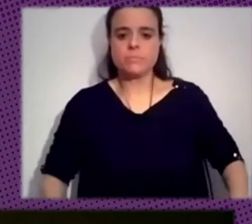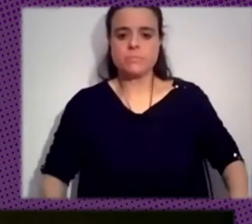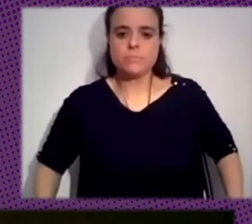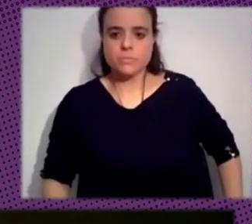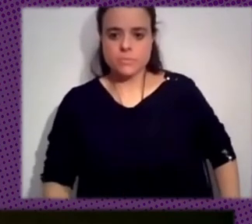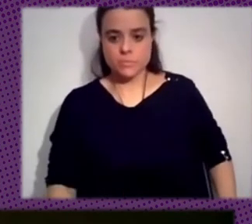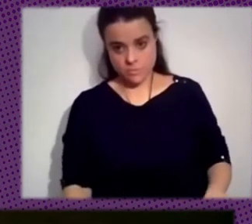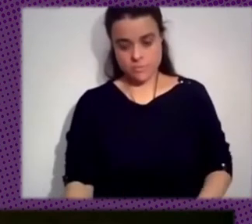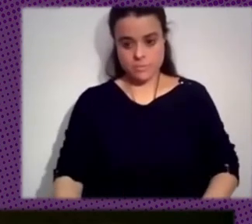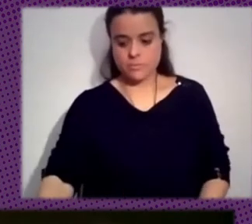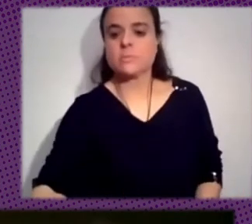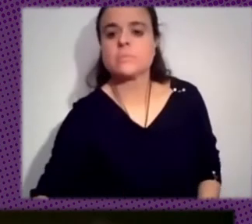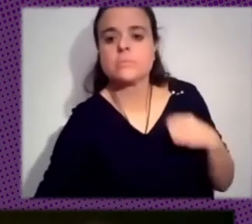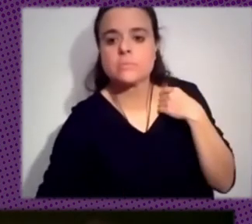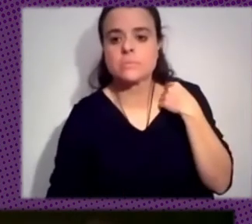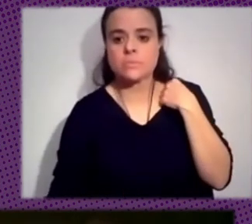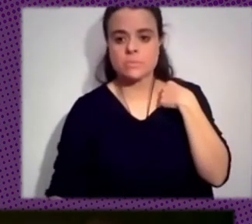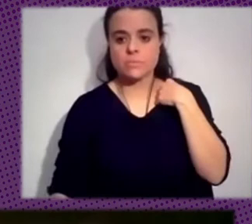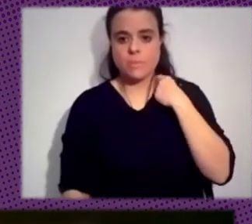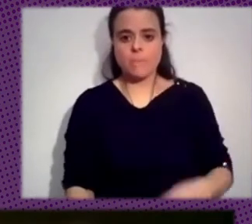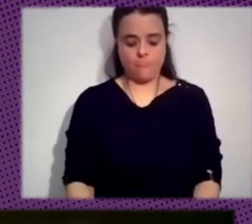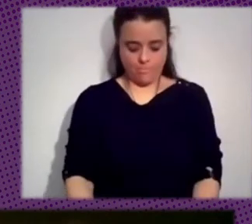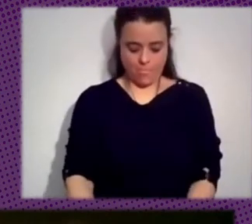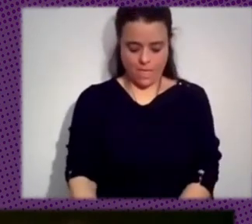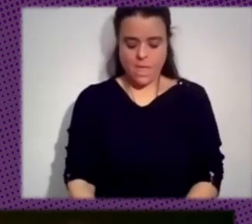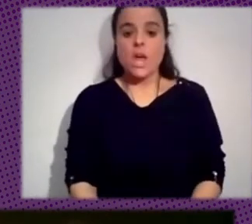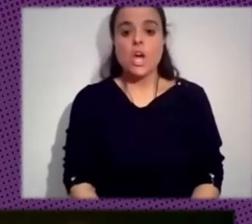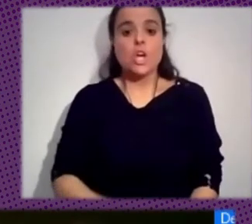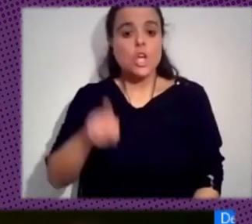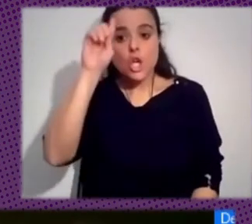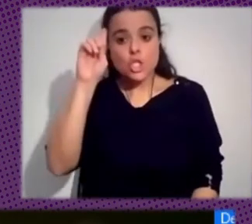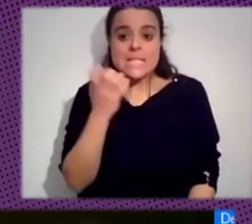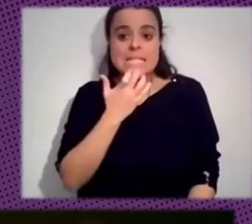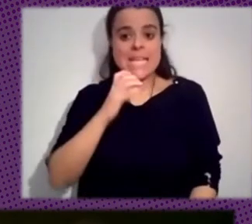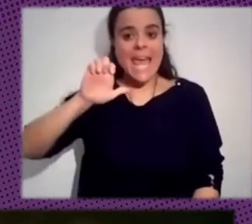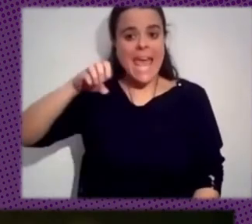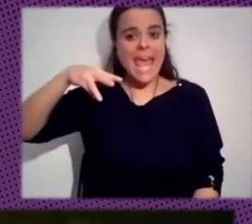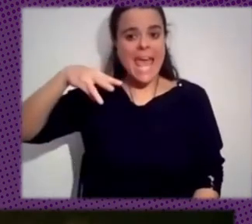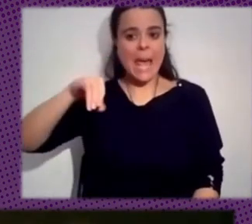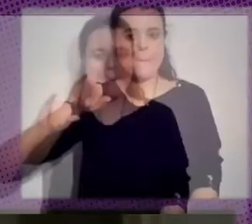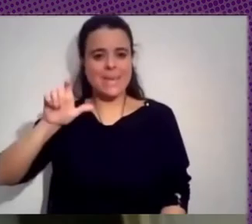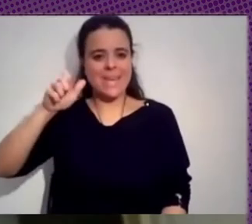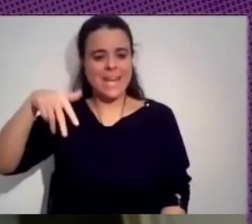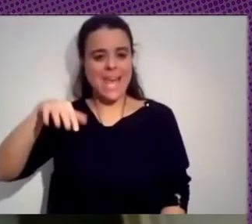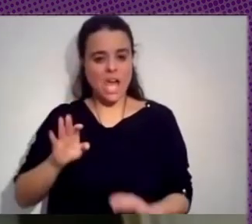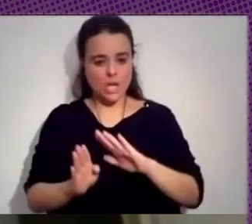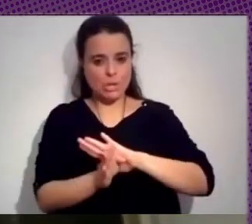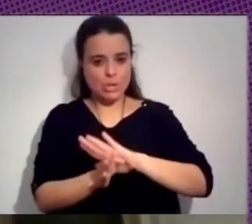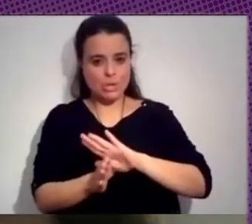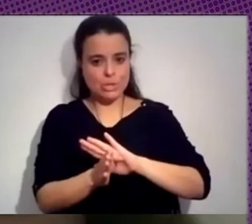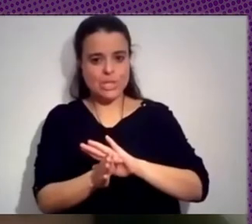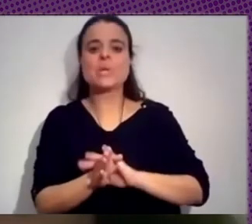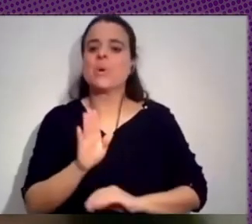Y no sé si quieres seguir, Emiliano. Sí, bueno, si te parece, hago yo un poco de presentación.